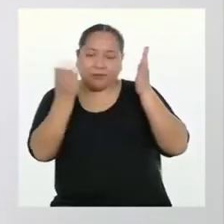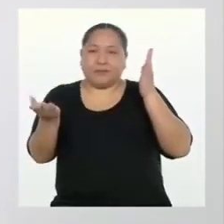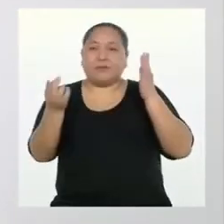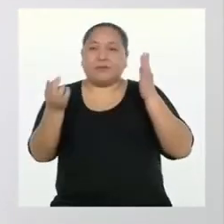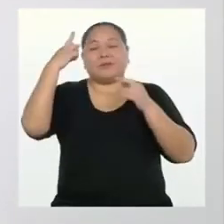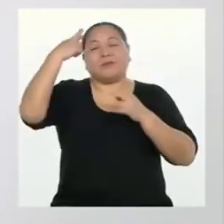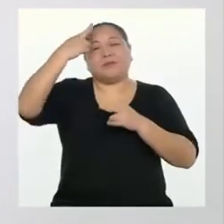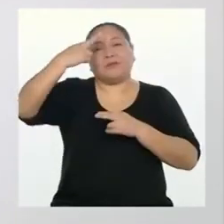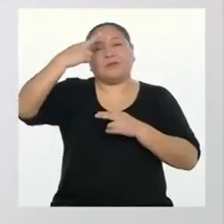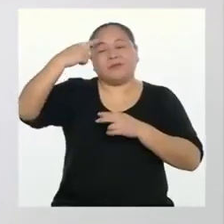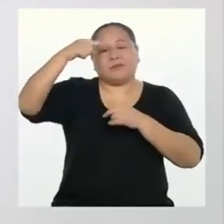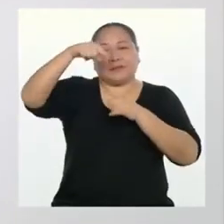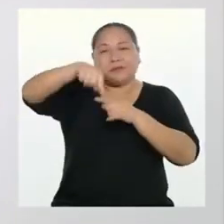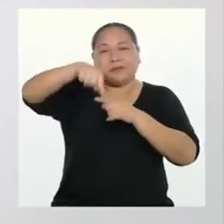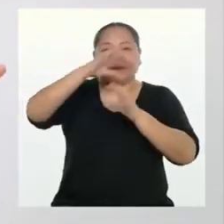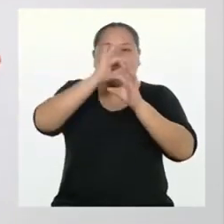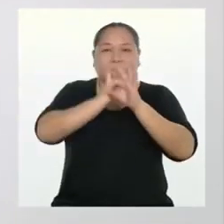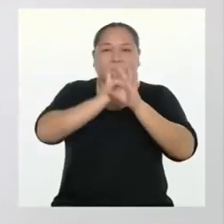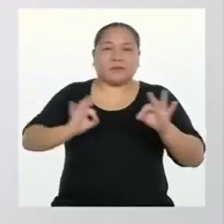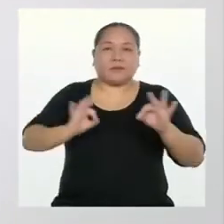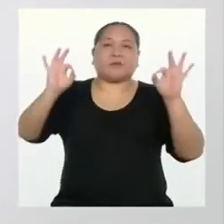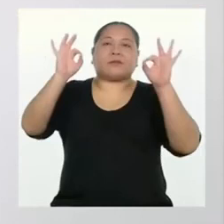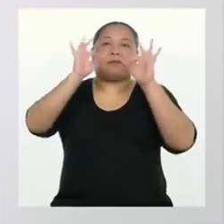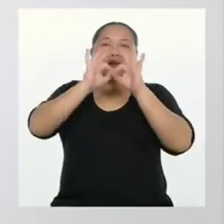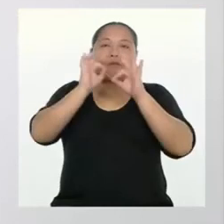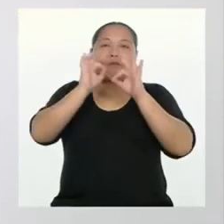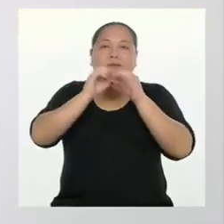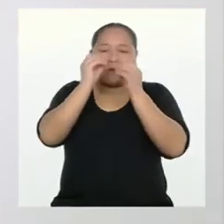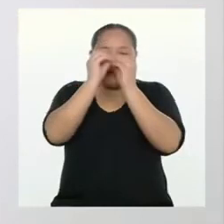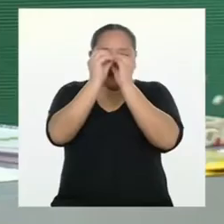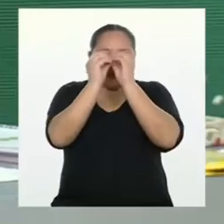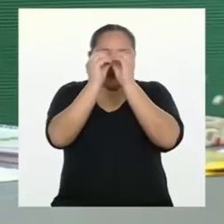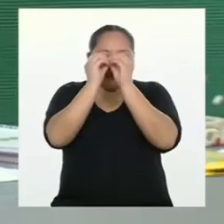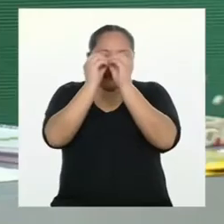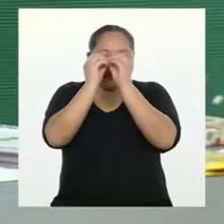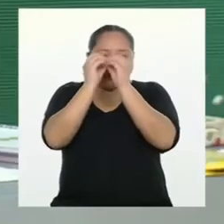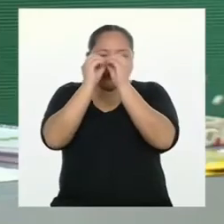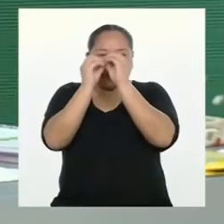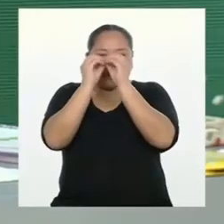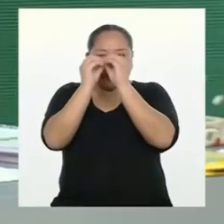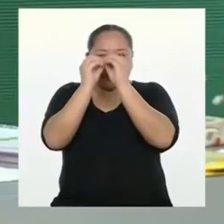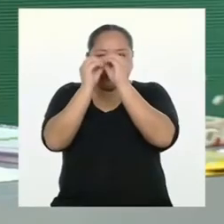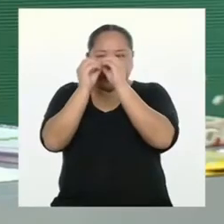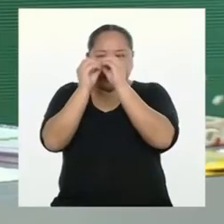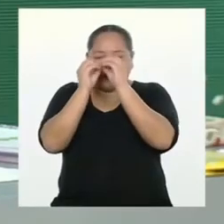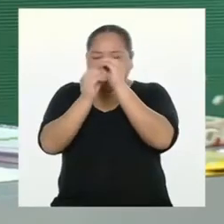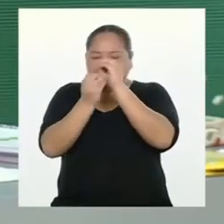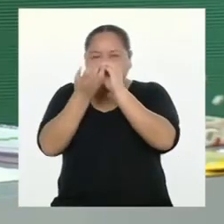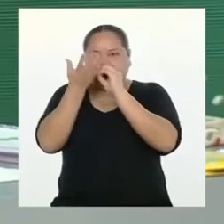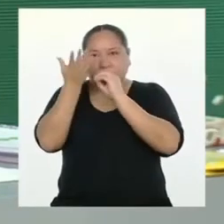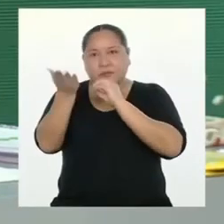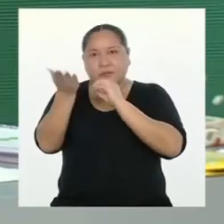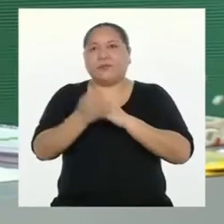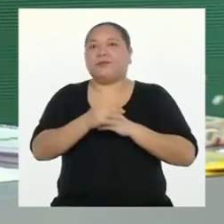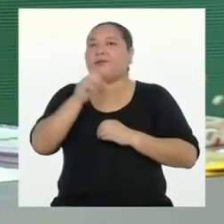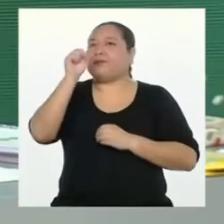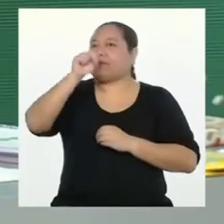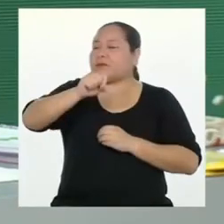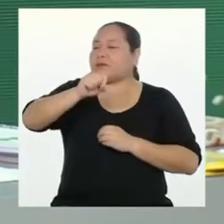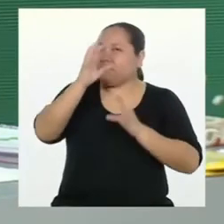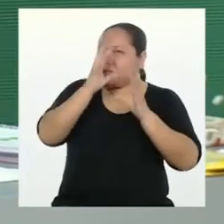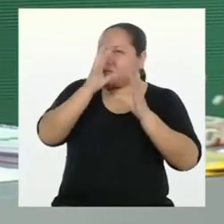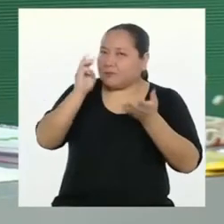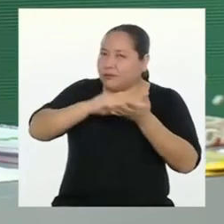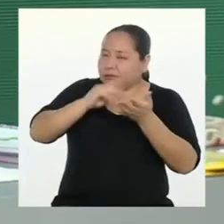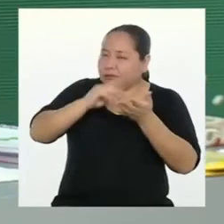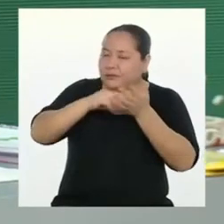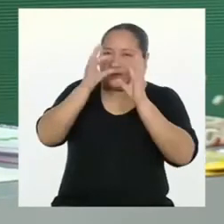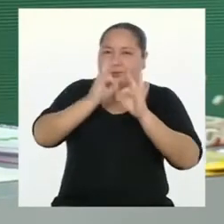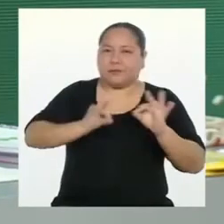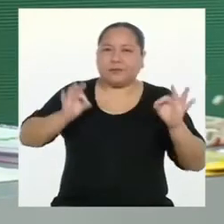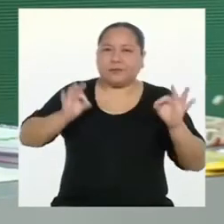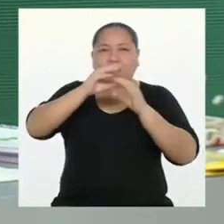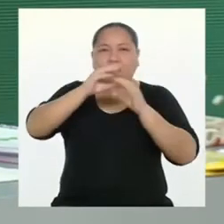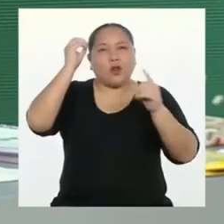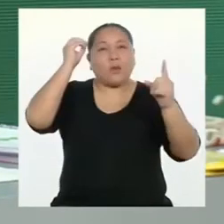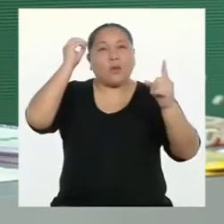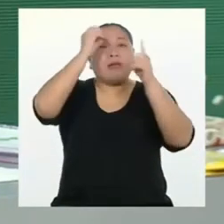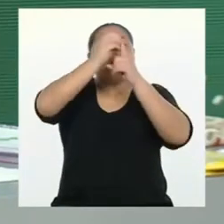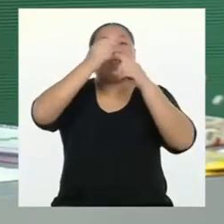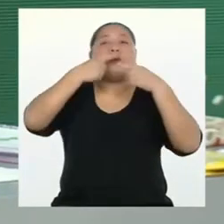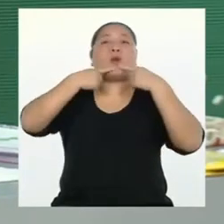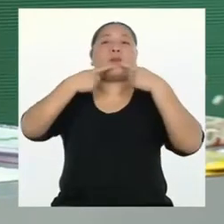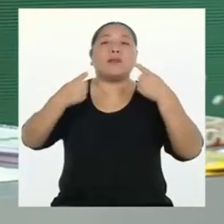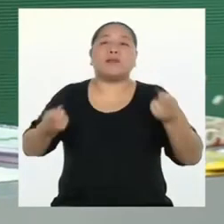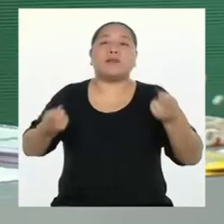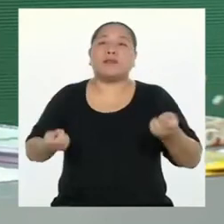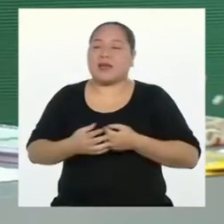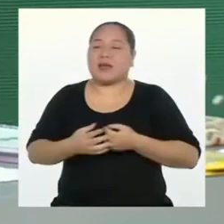Por eso, es importante la adecuación. Muy bien. Lo más importante siempre es el propósito del mensaje y a quién está